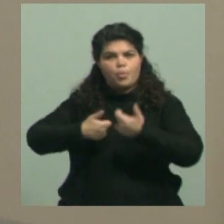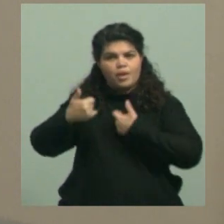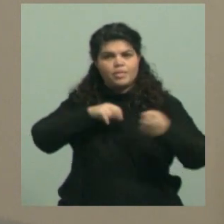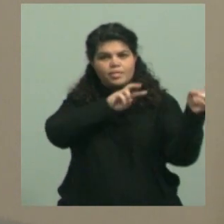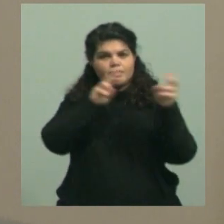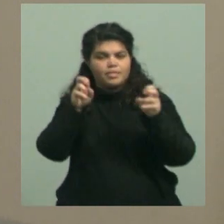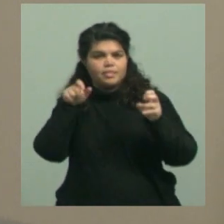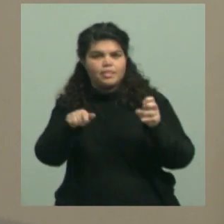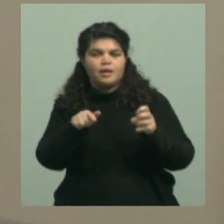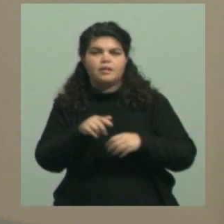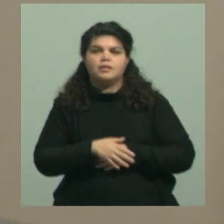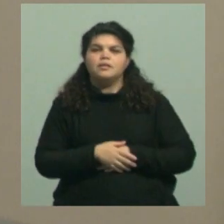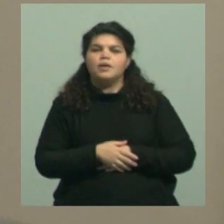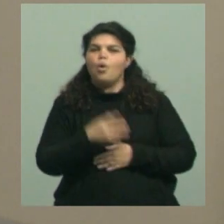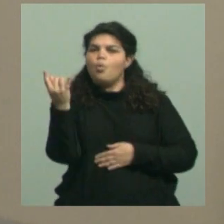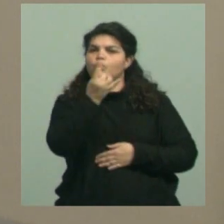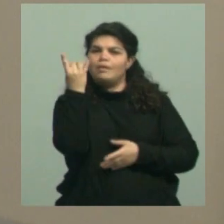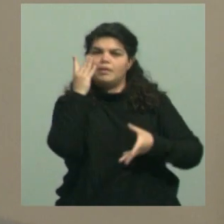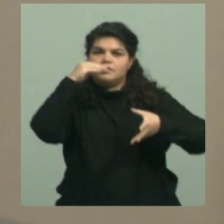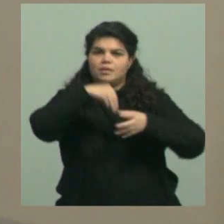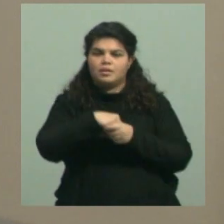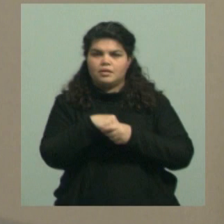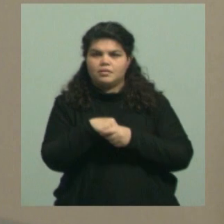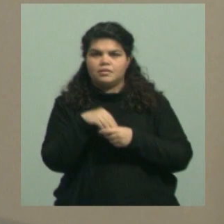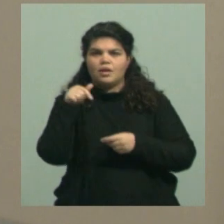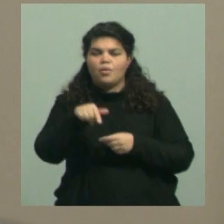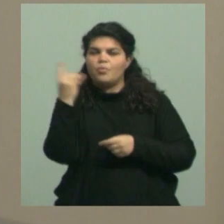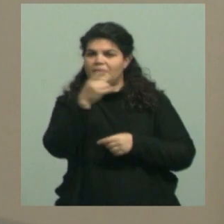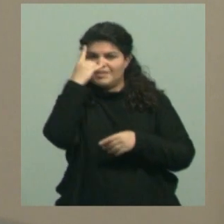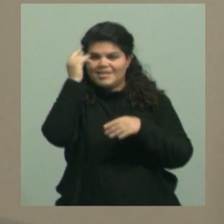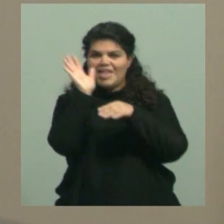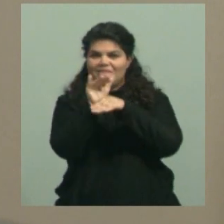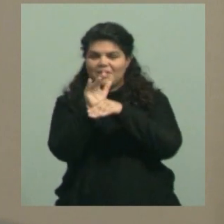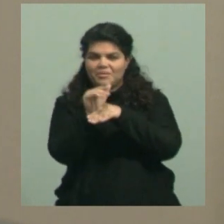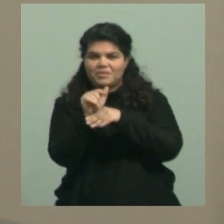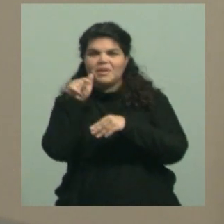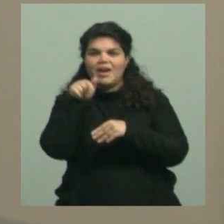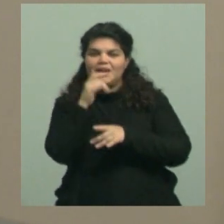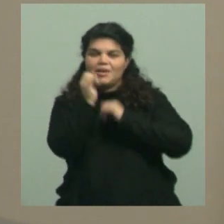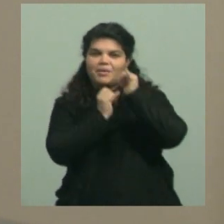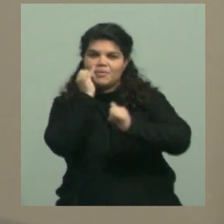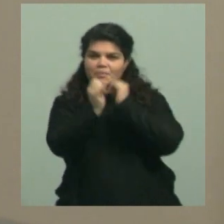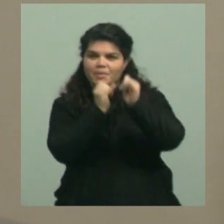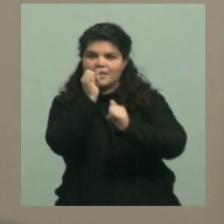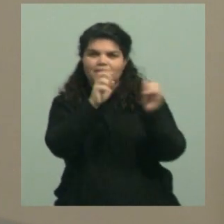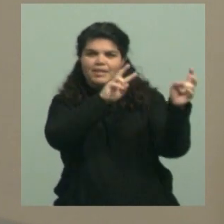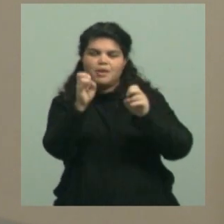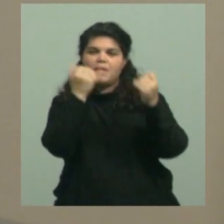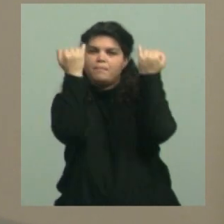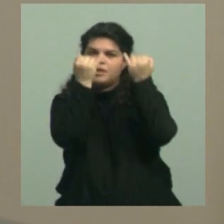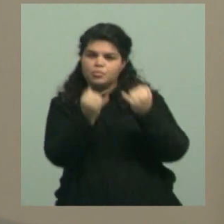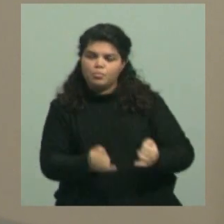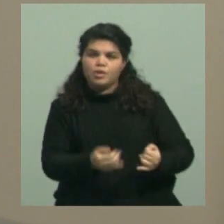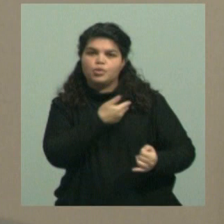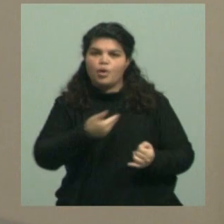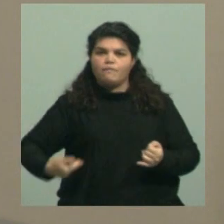la universidad, en este caso la Universidad Nacional de Cuyo, en relación a los fondos, al presupuesto que ha designado